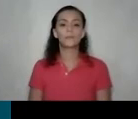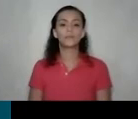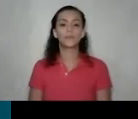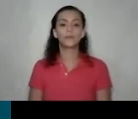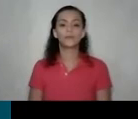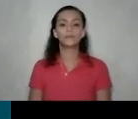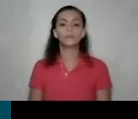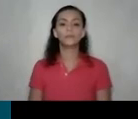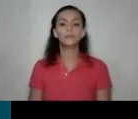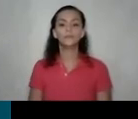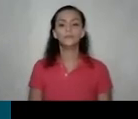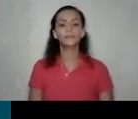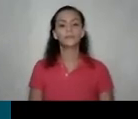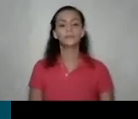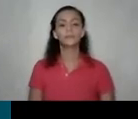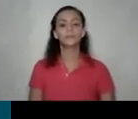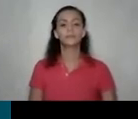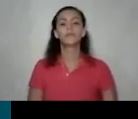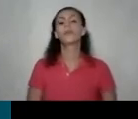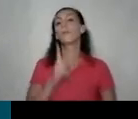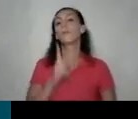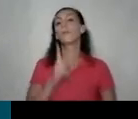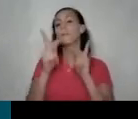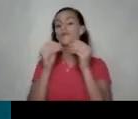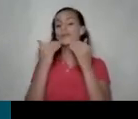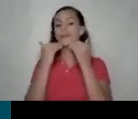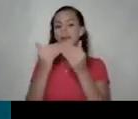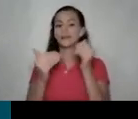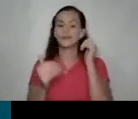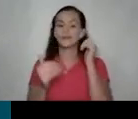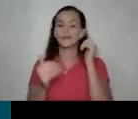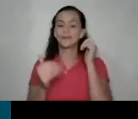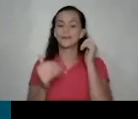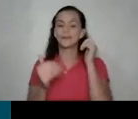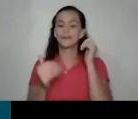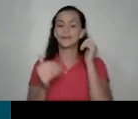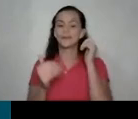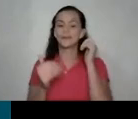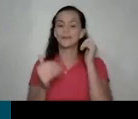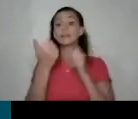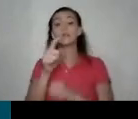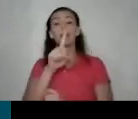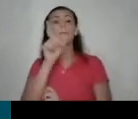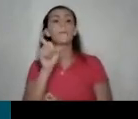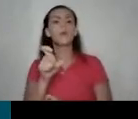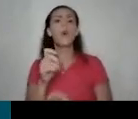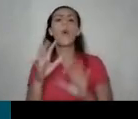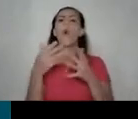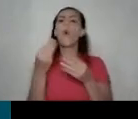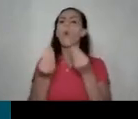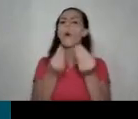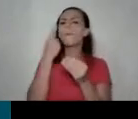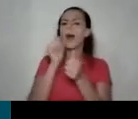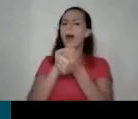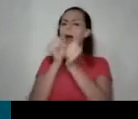perfecto muchas gracias la siguiente pregunta ¿cómo hacer para cambiarle el pensamiento a las mujeres mayores